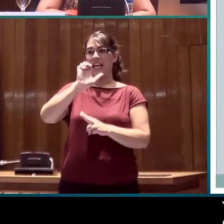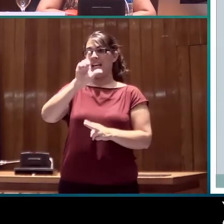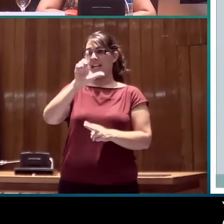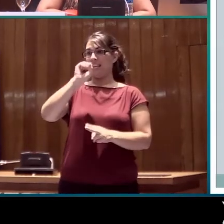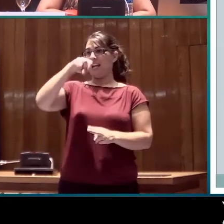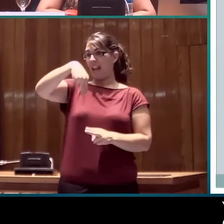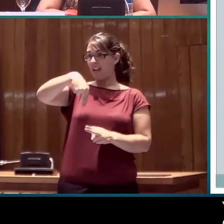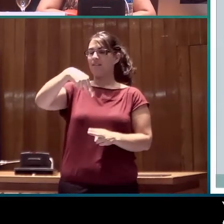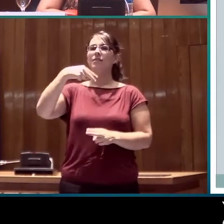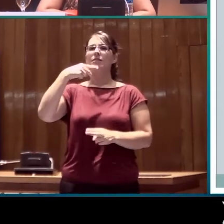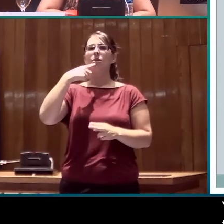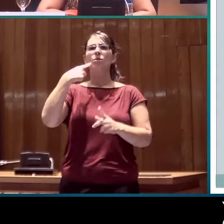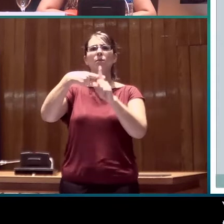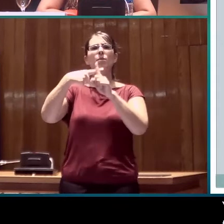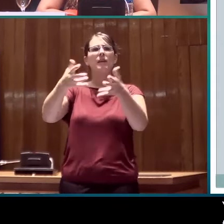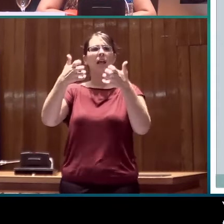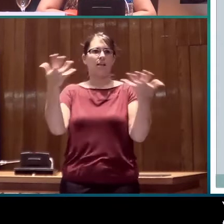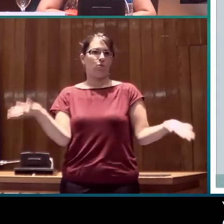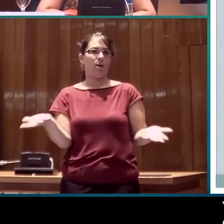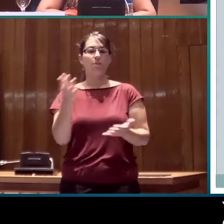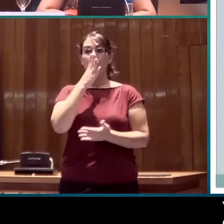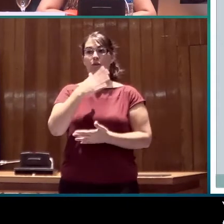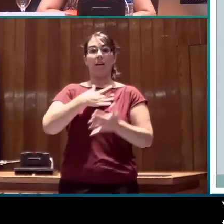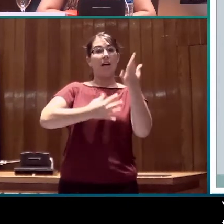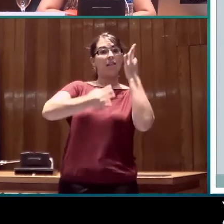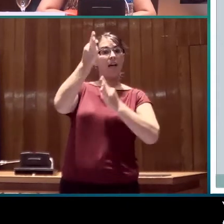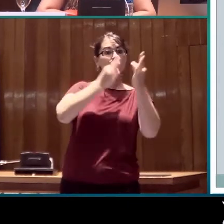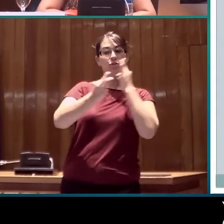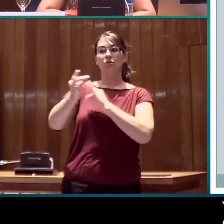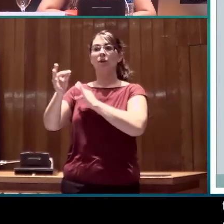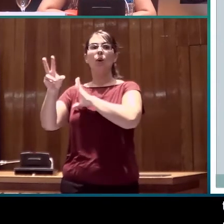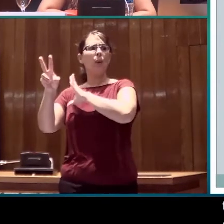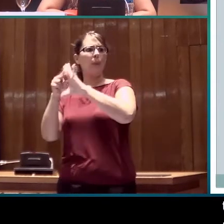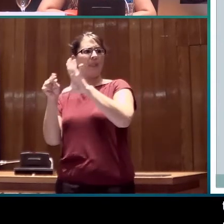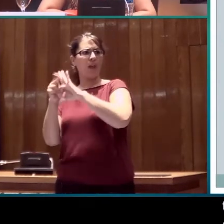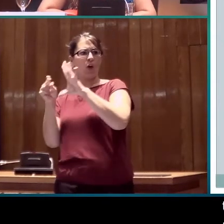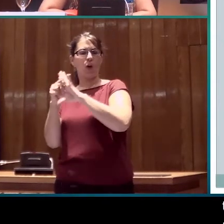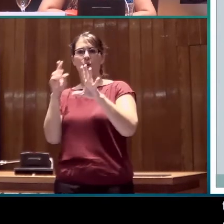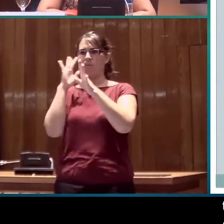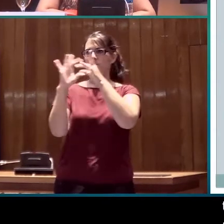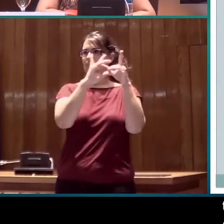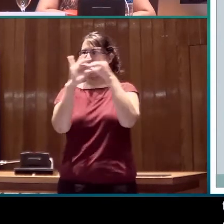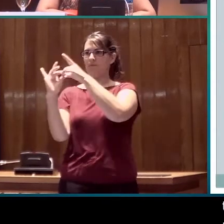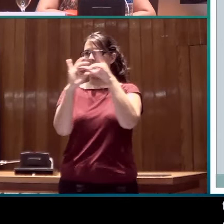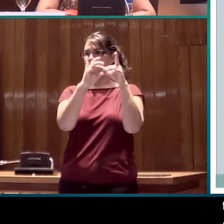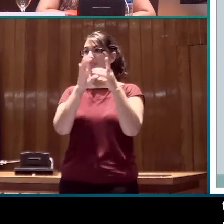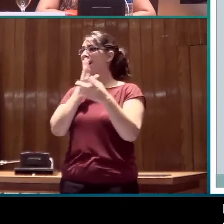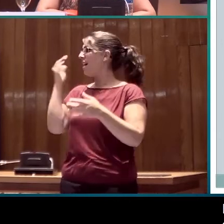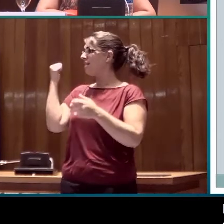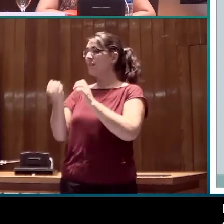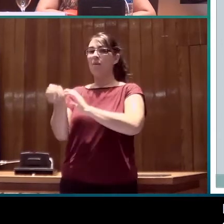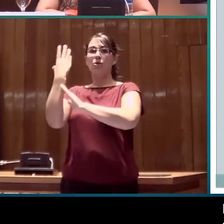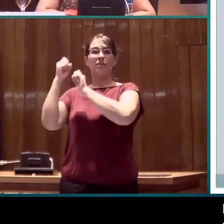alinear los datos con respecto al vídeo, como se vio ya en la diapositiva que puso el profesor